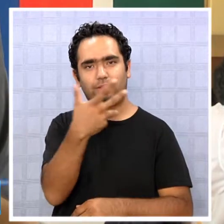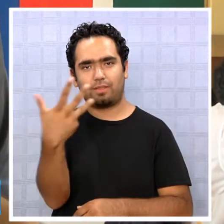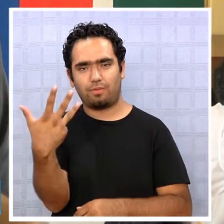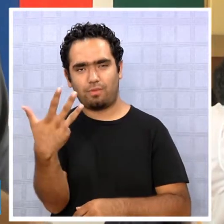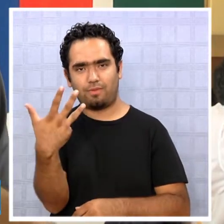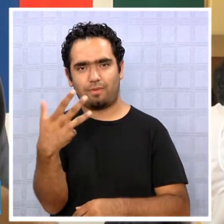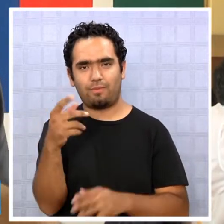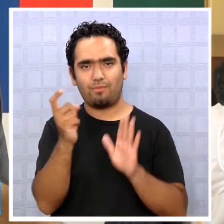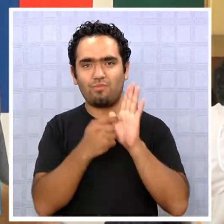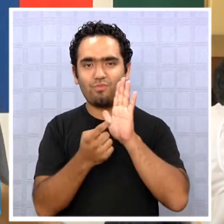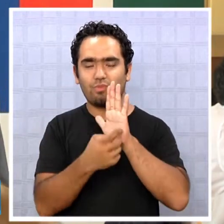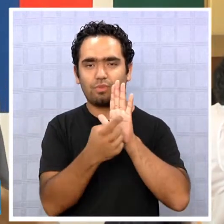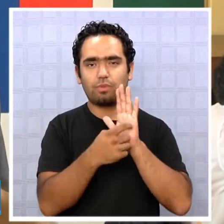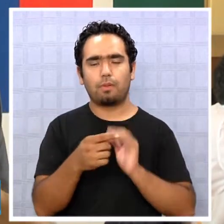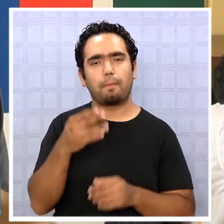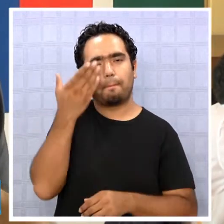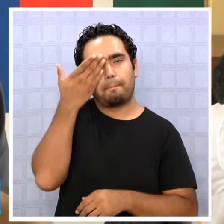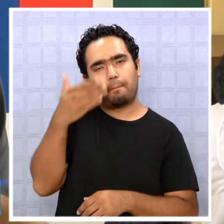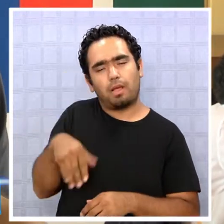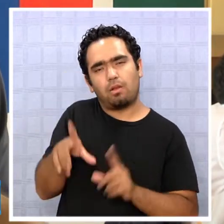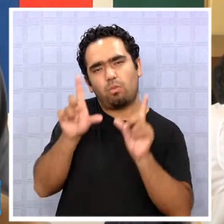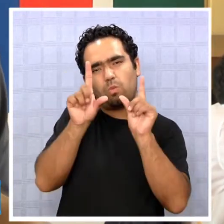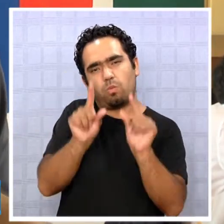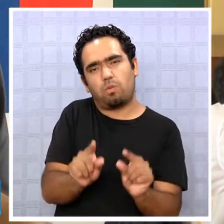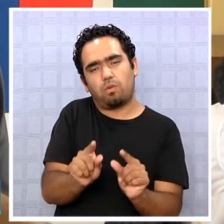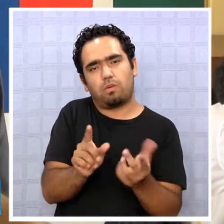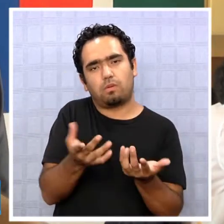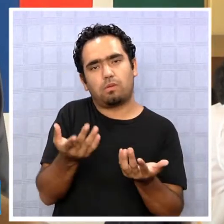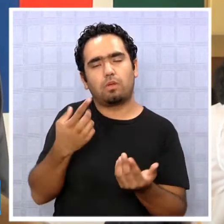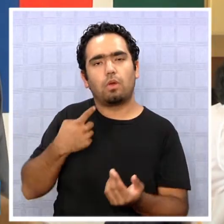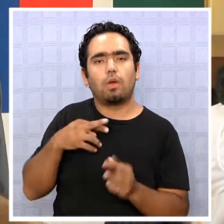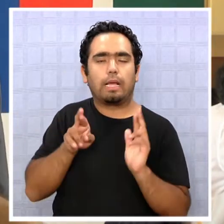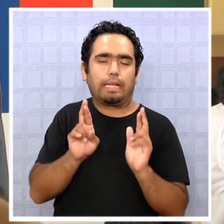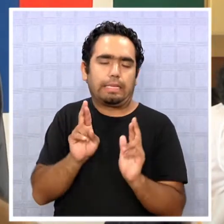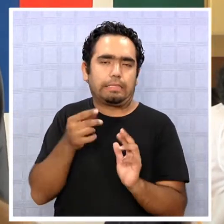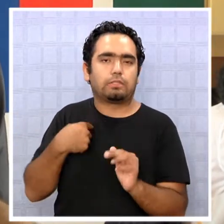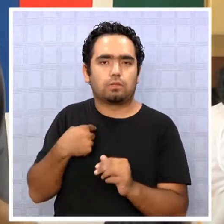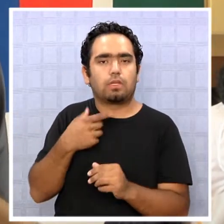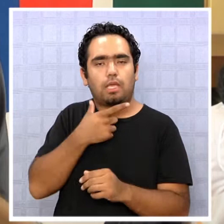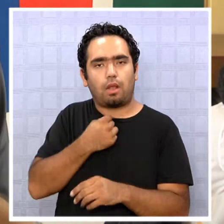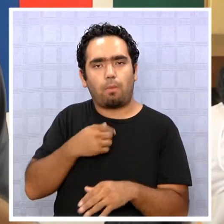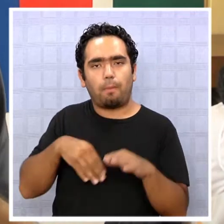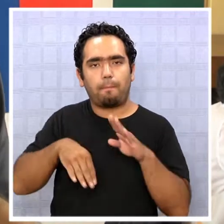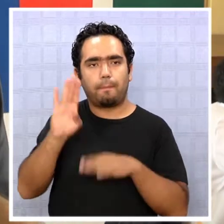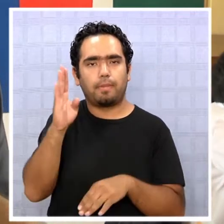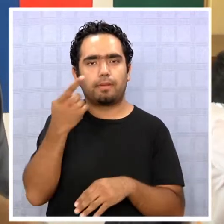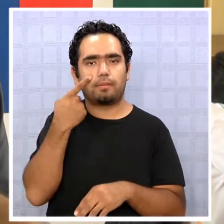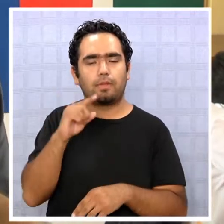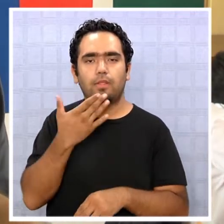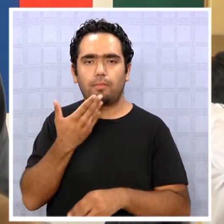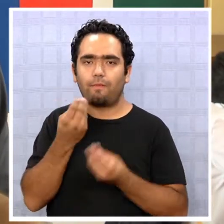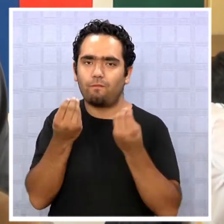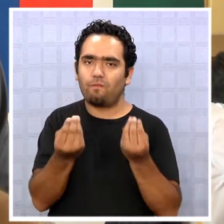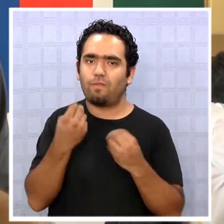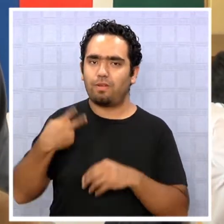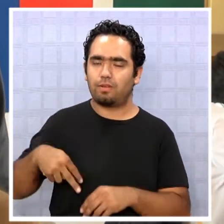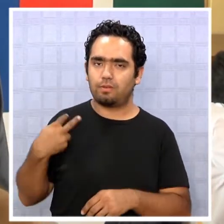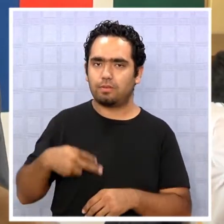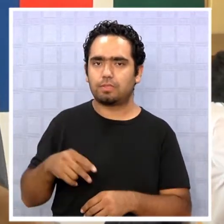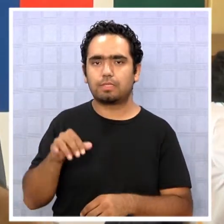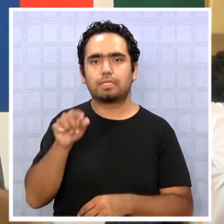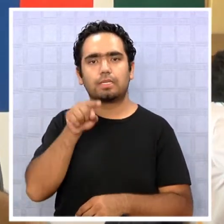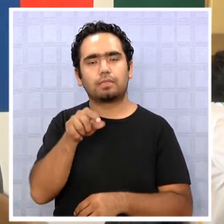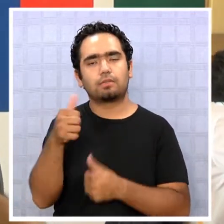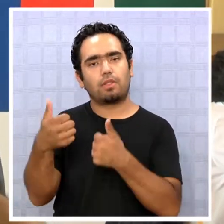poco, siempre yo espero mucho más, pero también la buena noticia es que nos ponen un desafío importante, nos